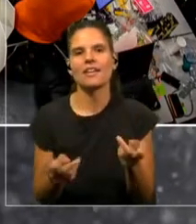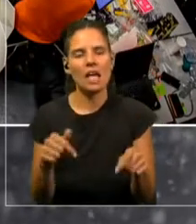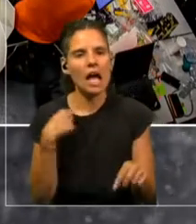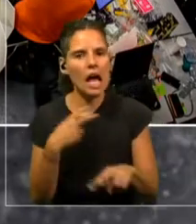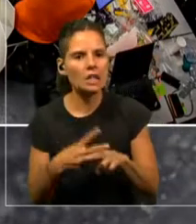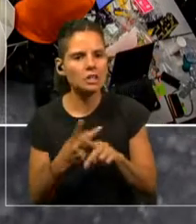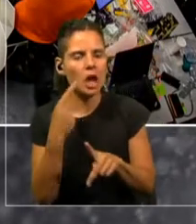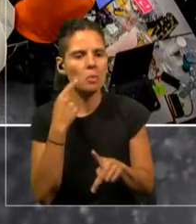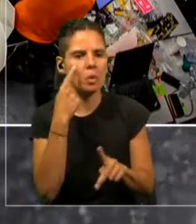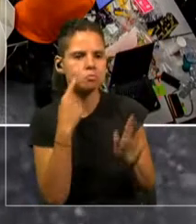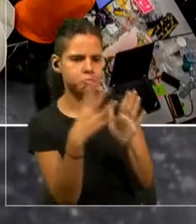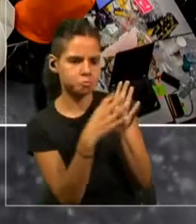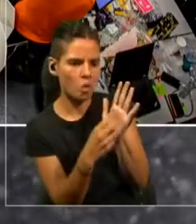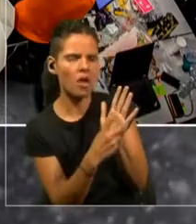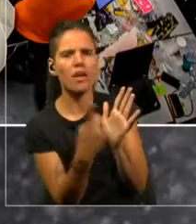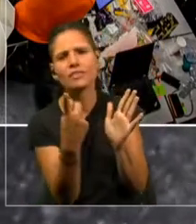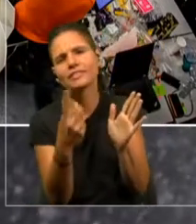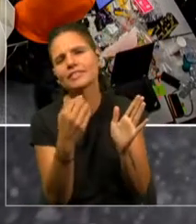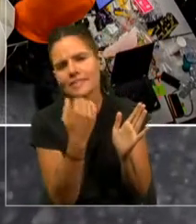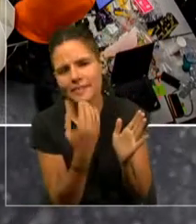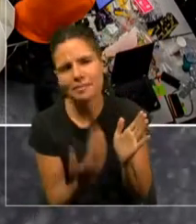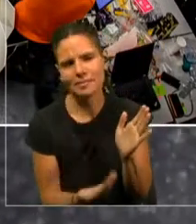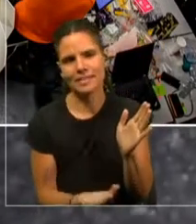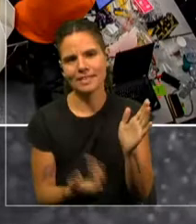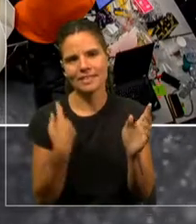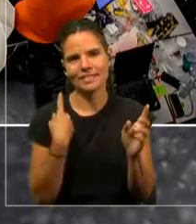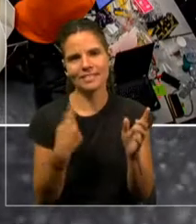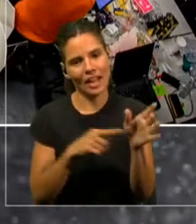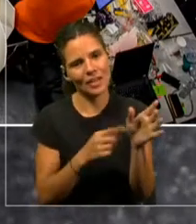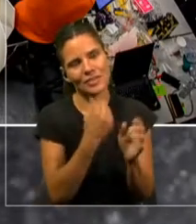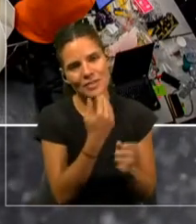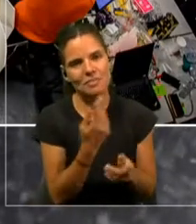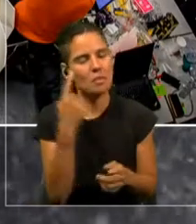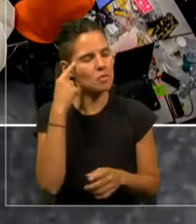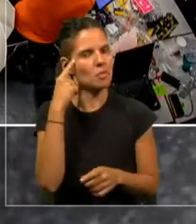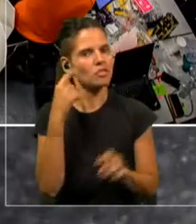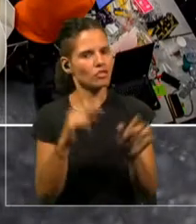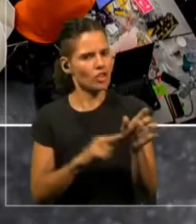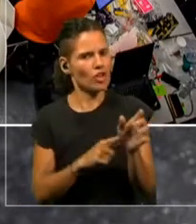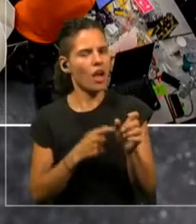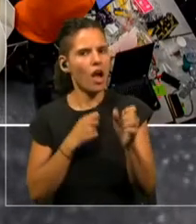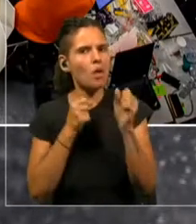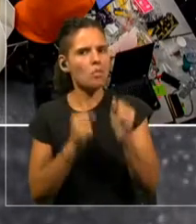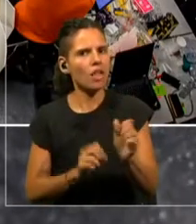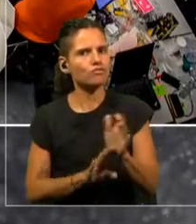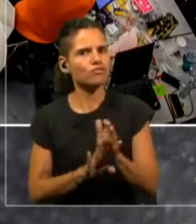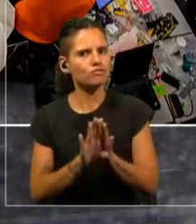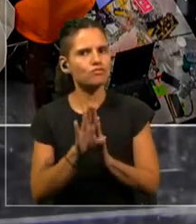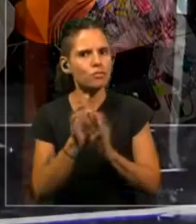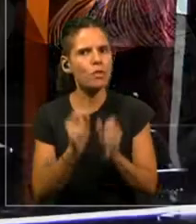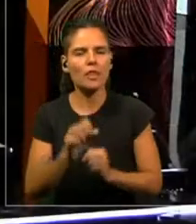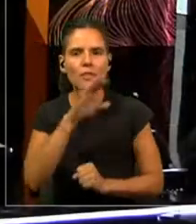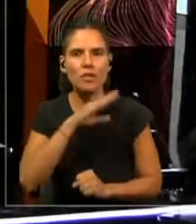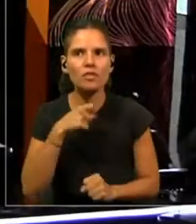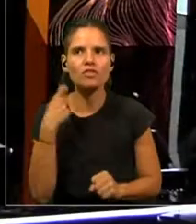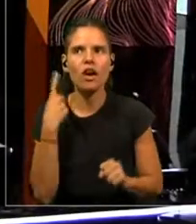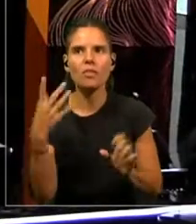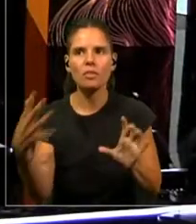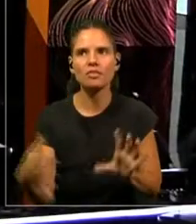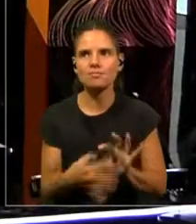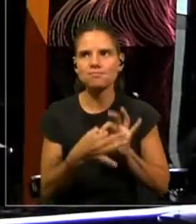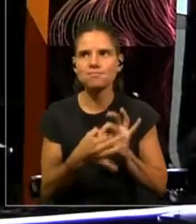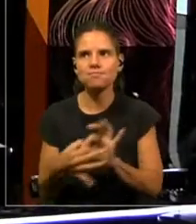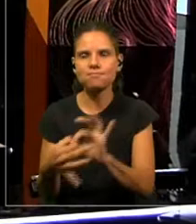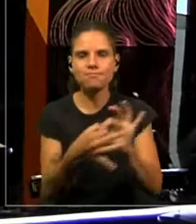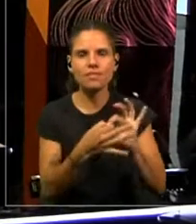rudimentarios. Pero yo quiero pensar que tal vez la tecnología puede ser algo que podemos usar para unirnos. No